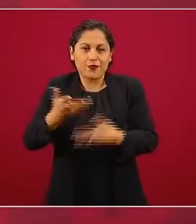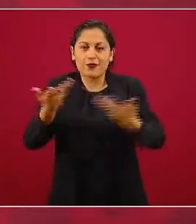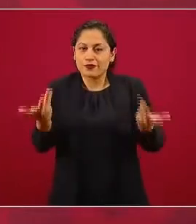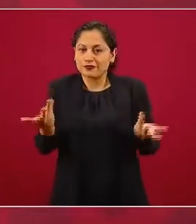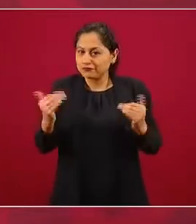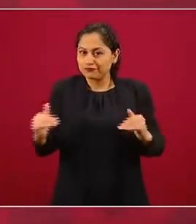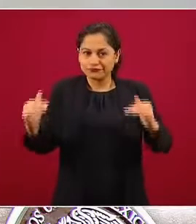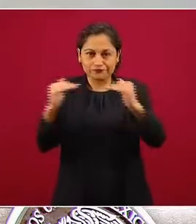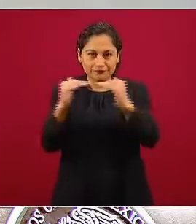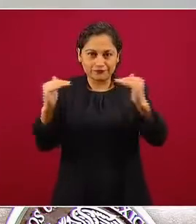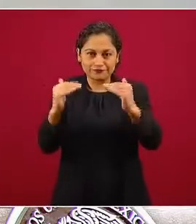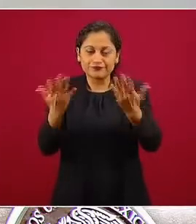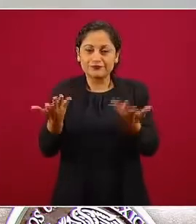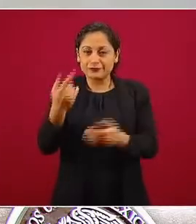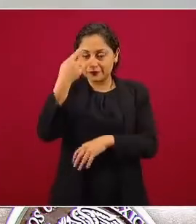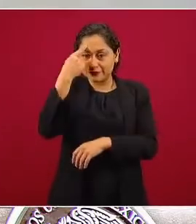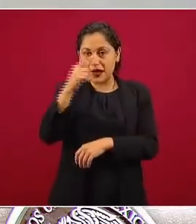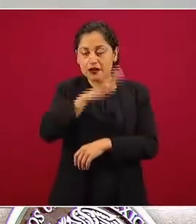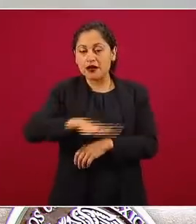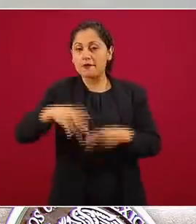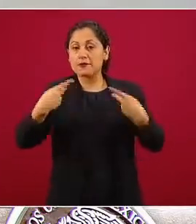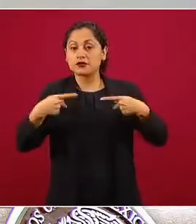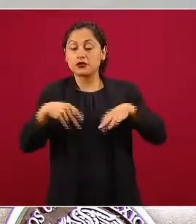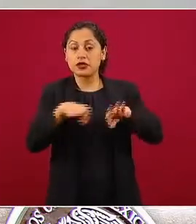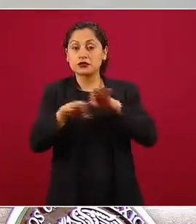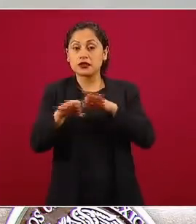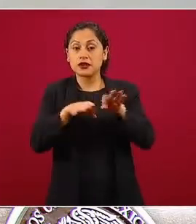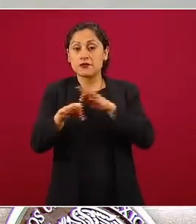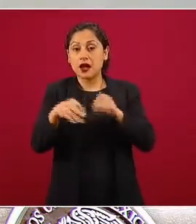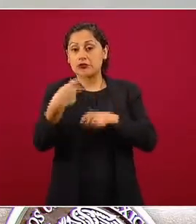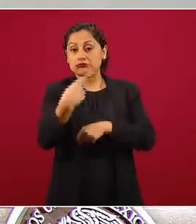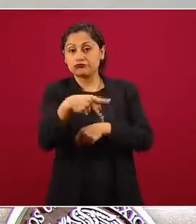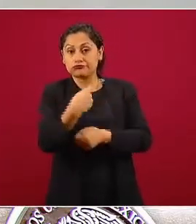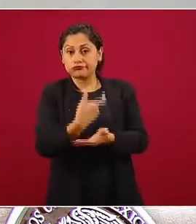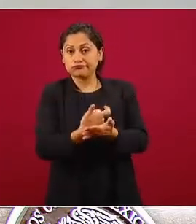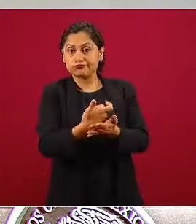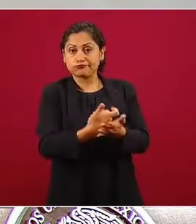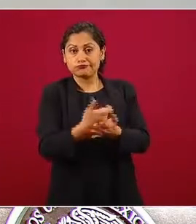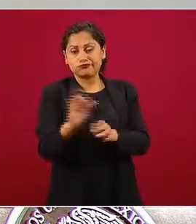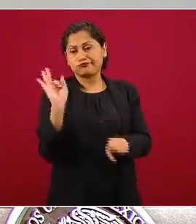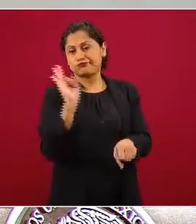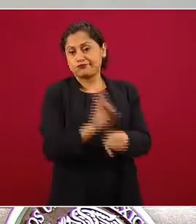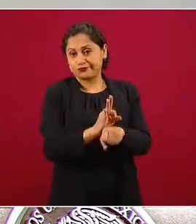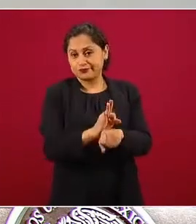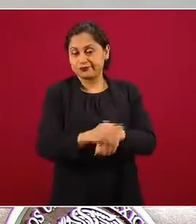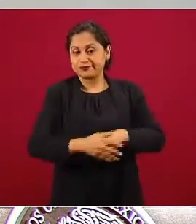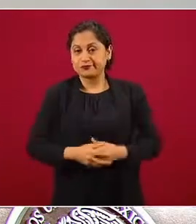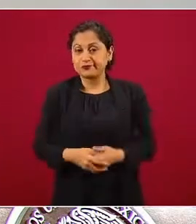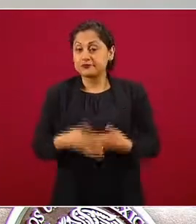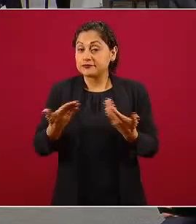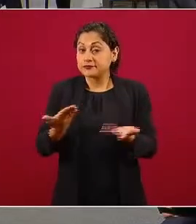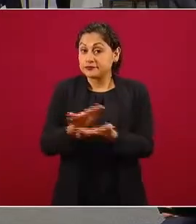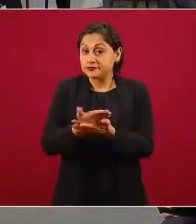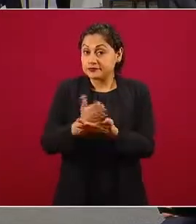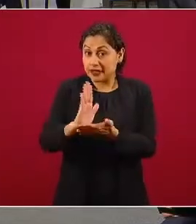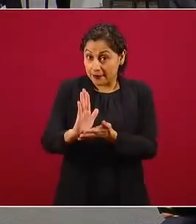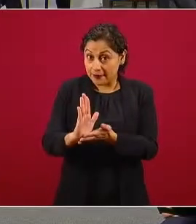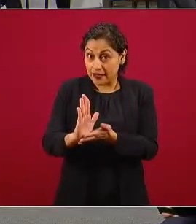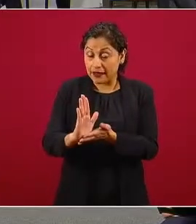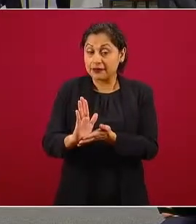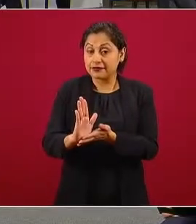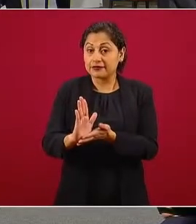baja el trabajador será el beneficiario. Y además el régimen de inversión